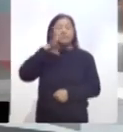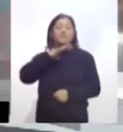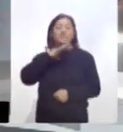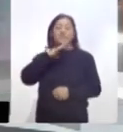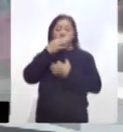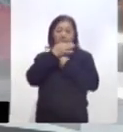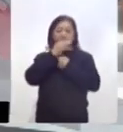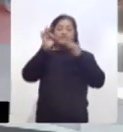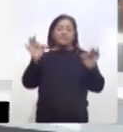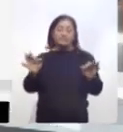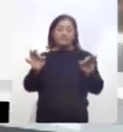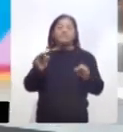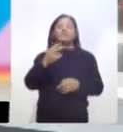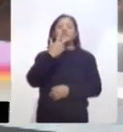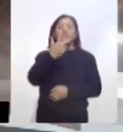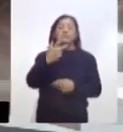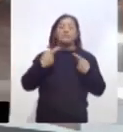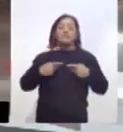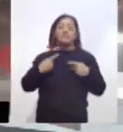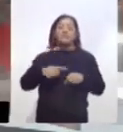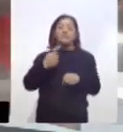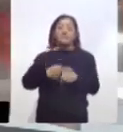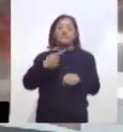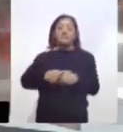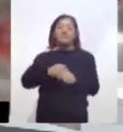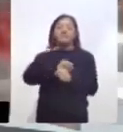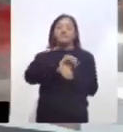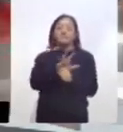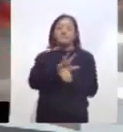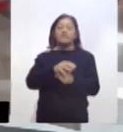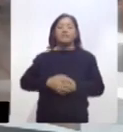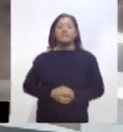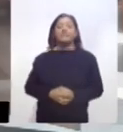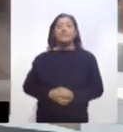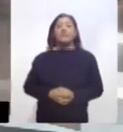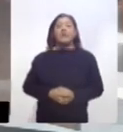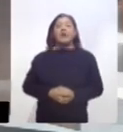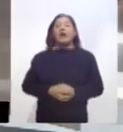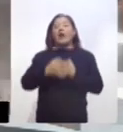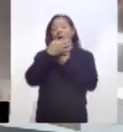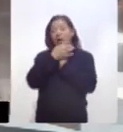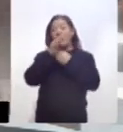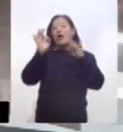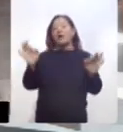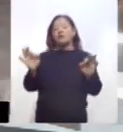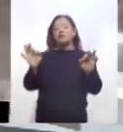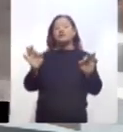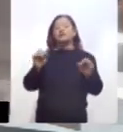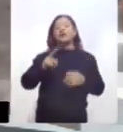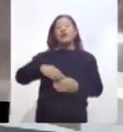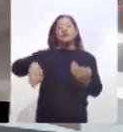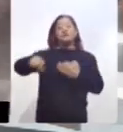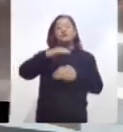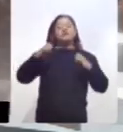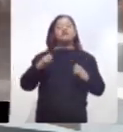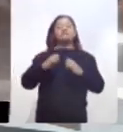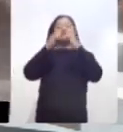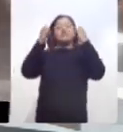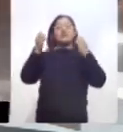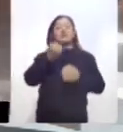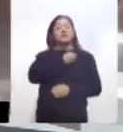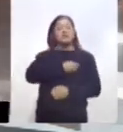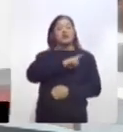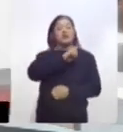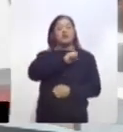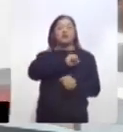contagios por el virus. Además, anuncia medidas fiscales inmediatas ante la emergencia sanitaria por